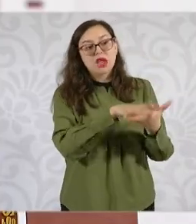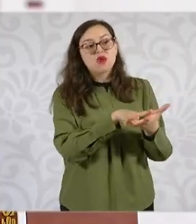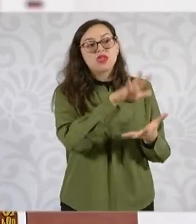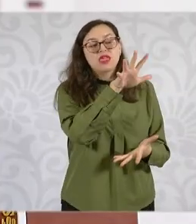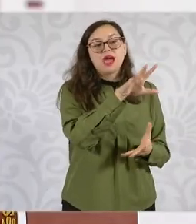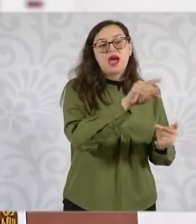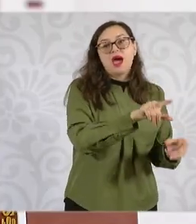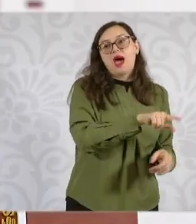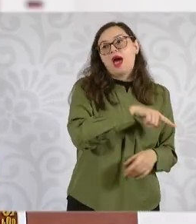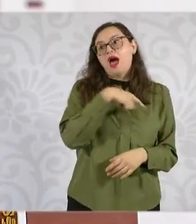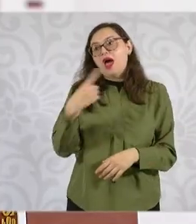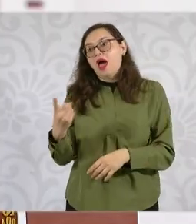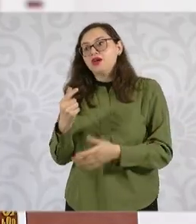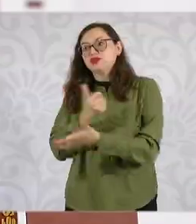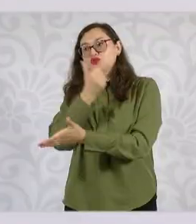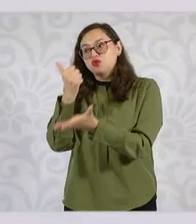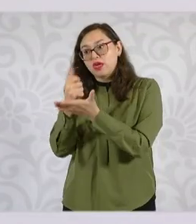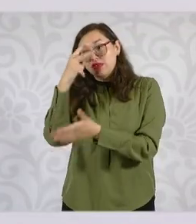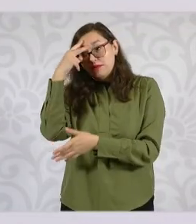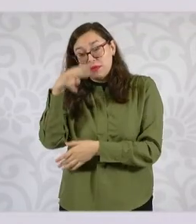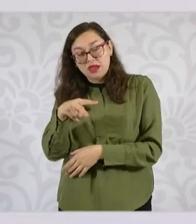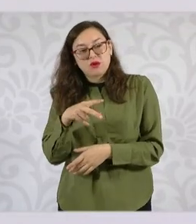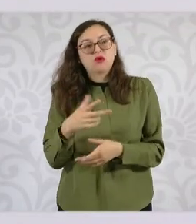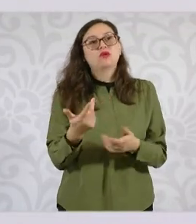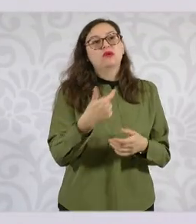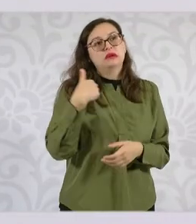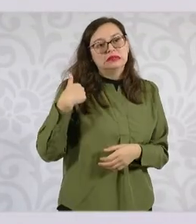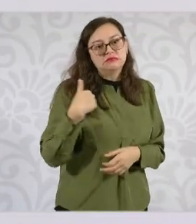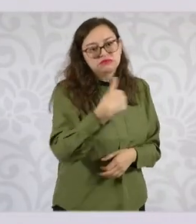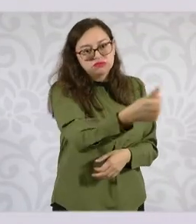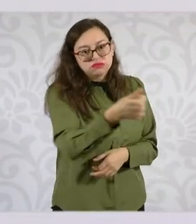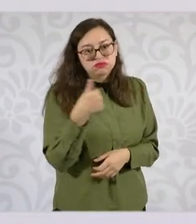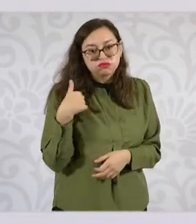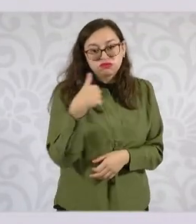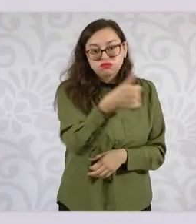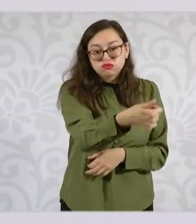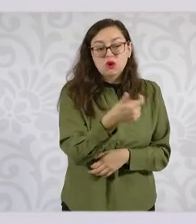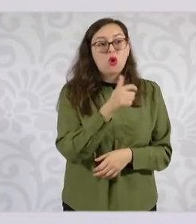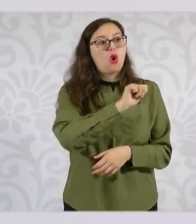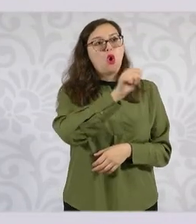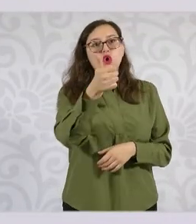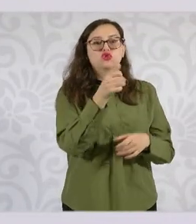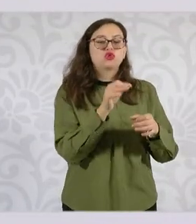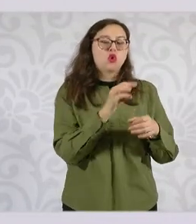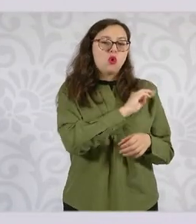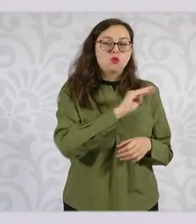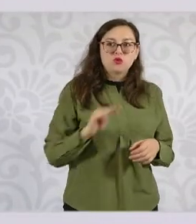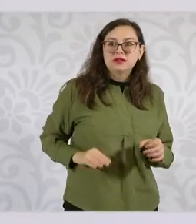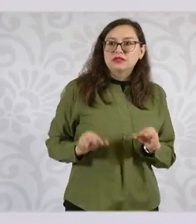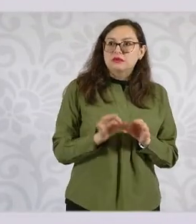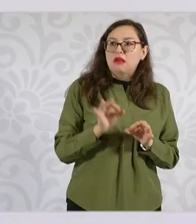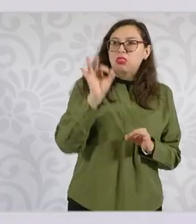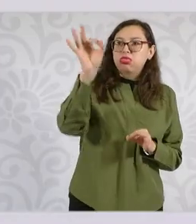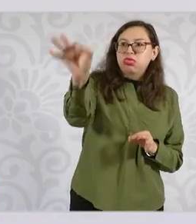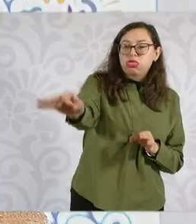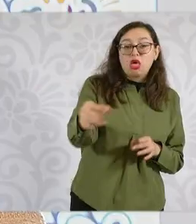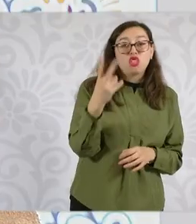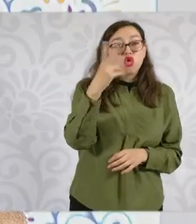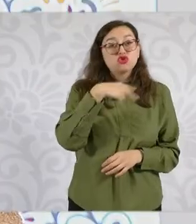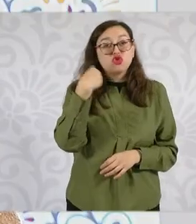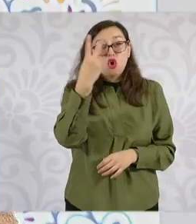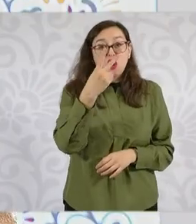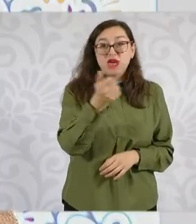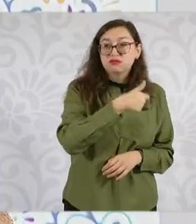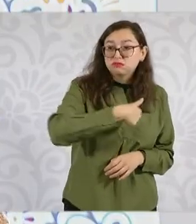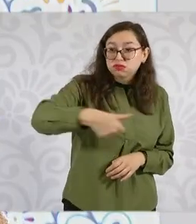o en otro municipio del Estado de México, recorren dos horas de un lado a otro. Entonces,